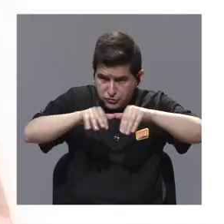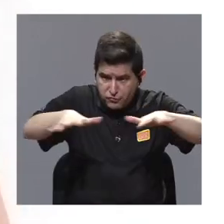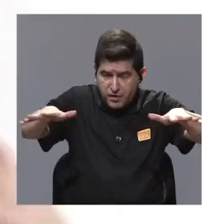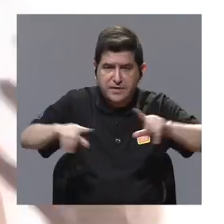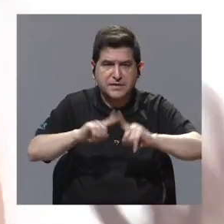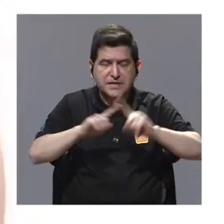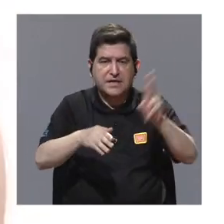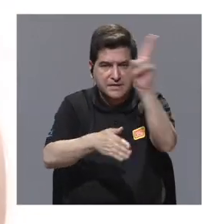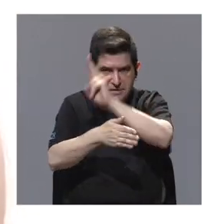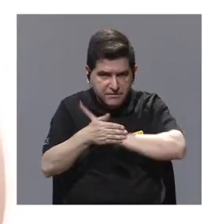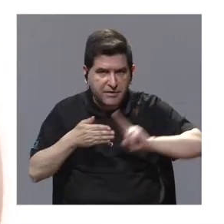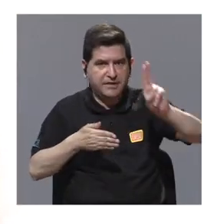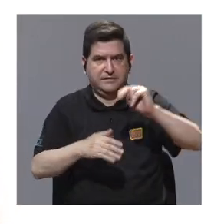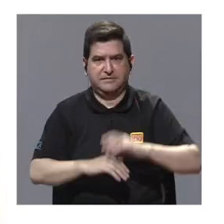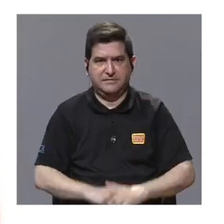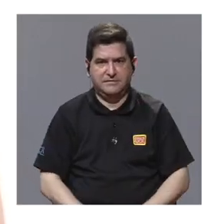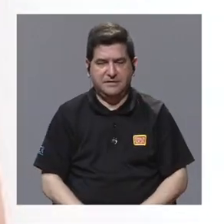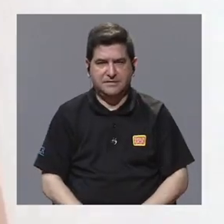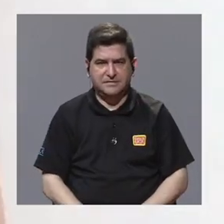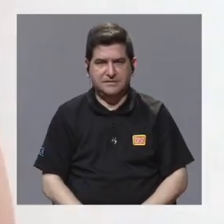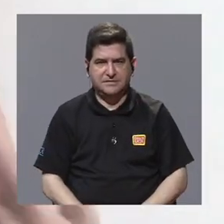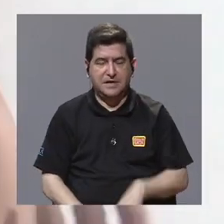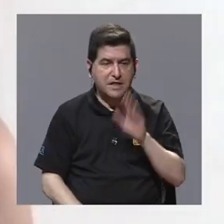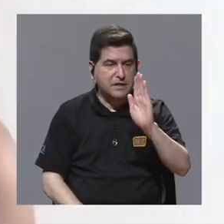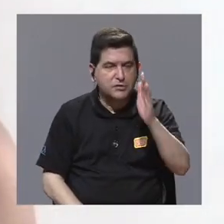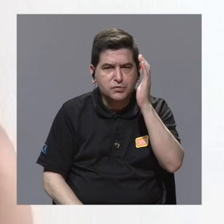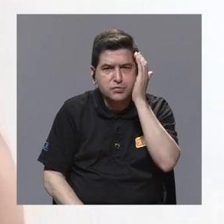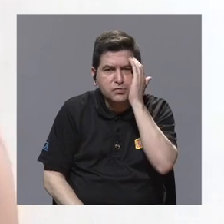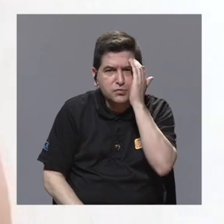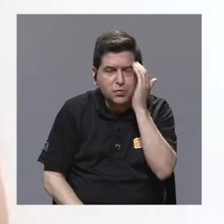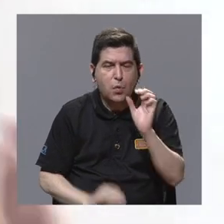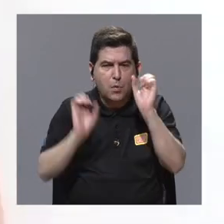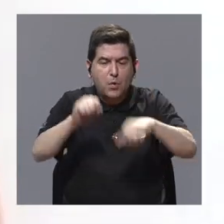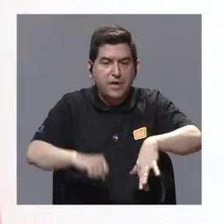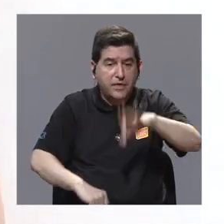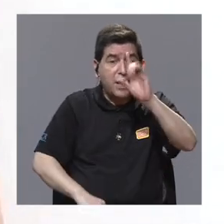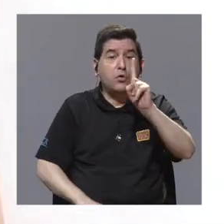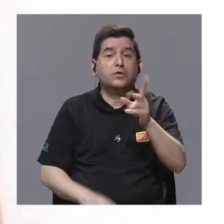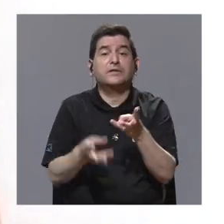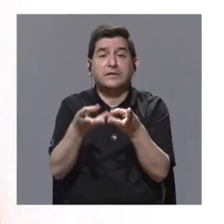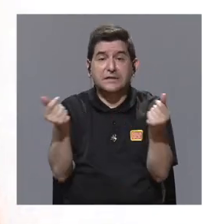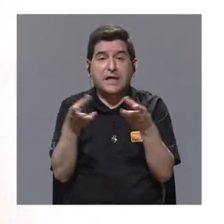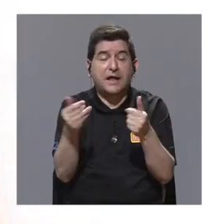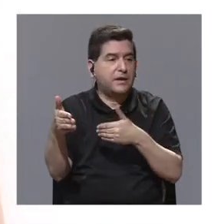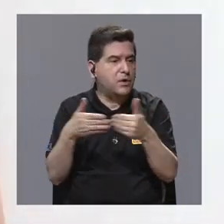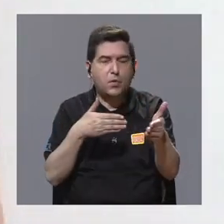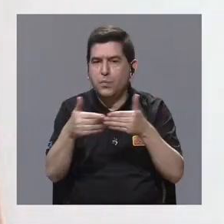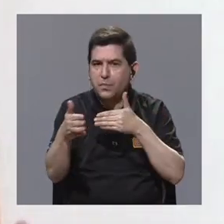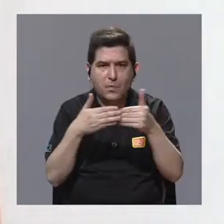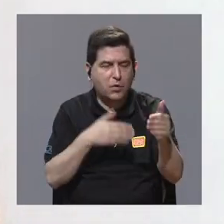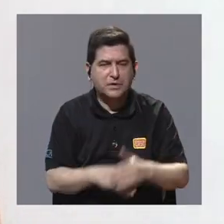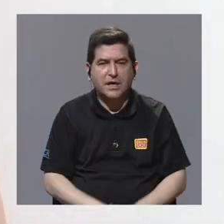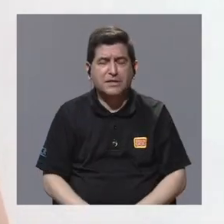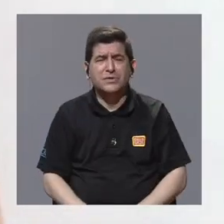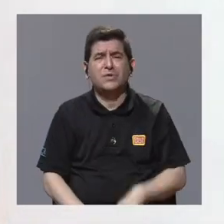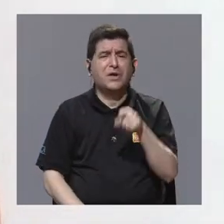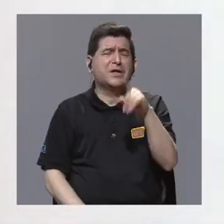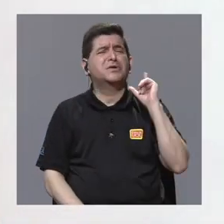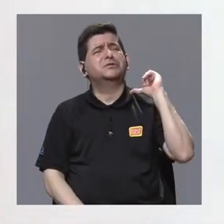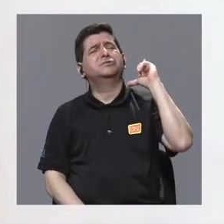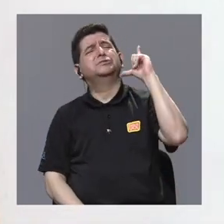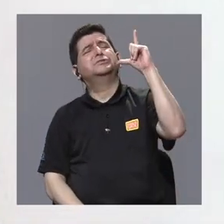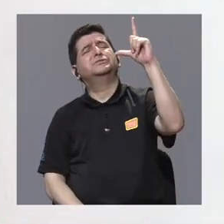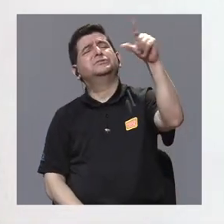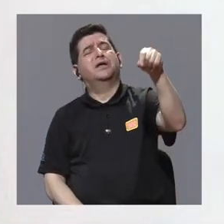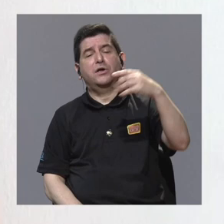networks en las diferentes universidades en las que se encuentran, a su propio conocimiento y logran encontrar una solución a pesar de estar a